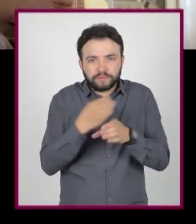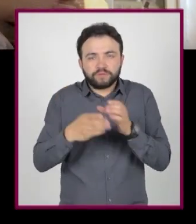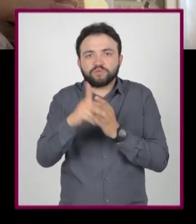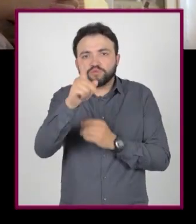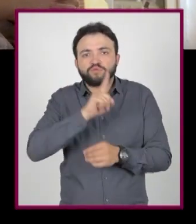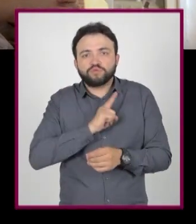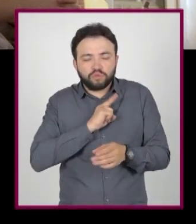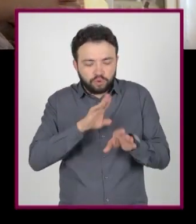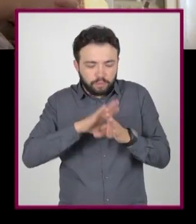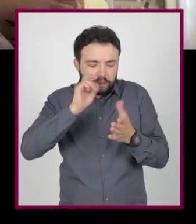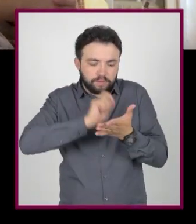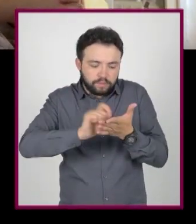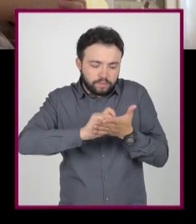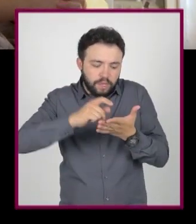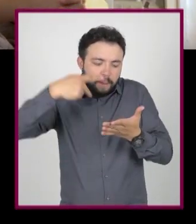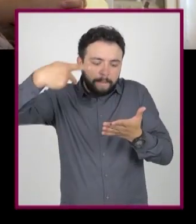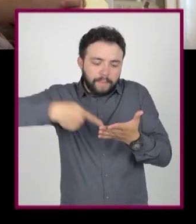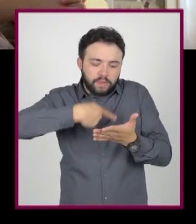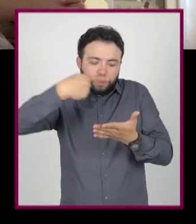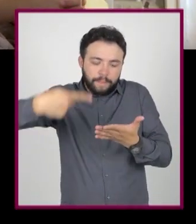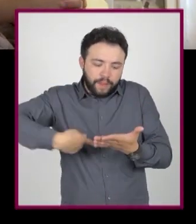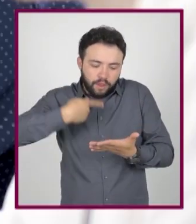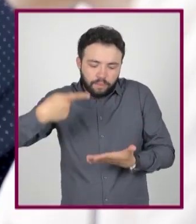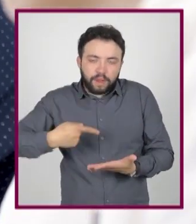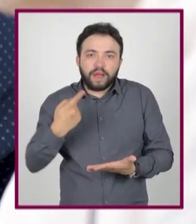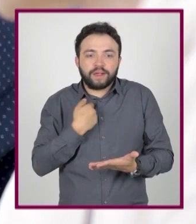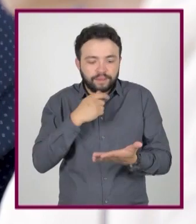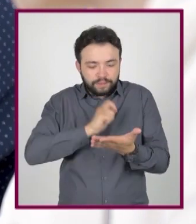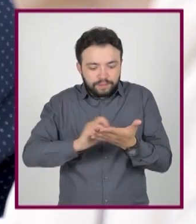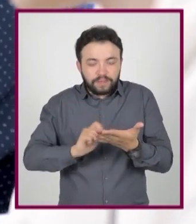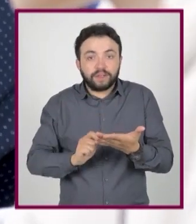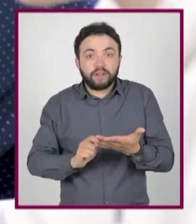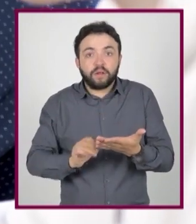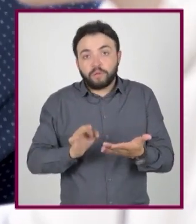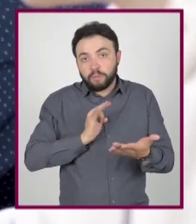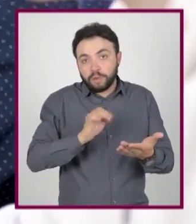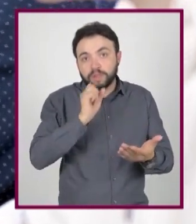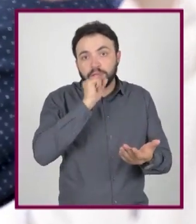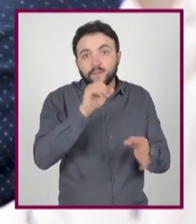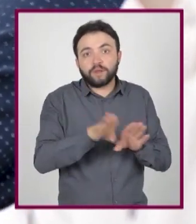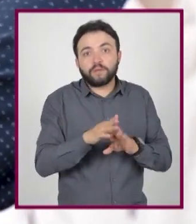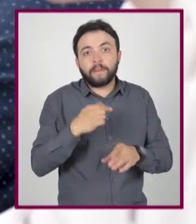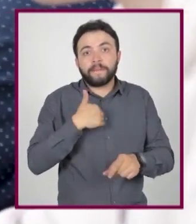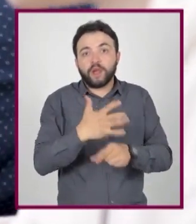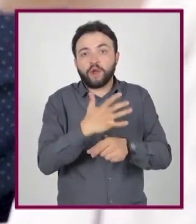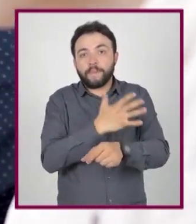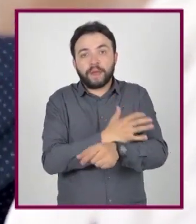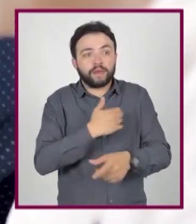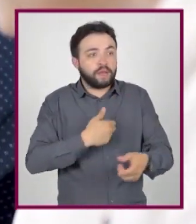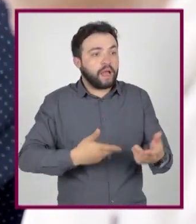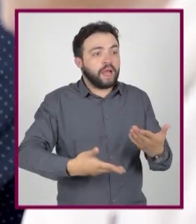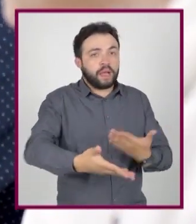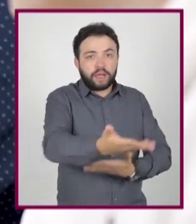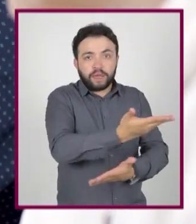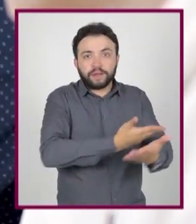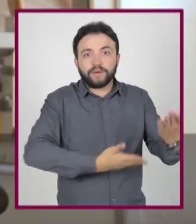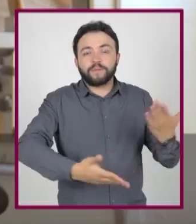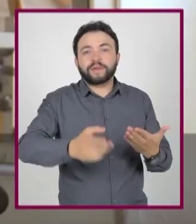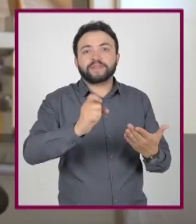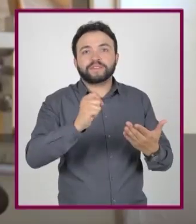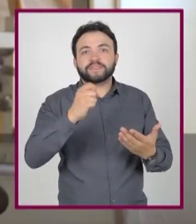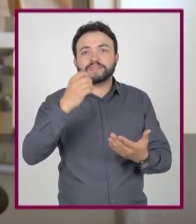información. E intercambiar estos exámenes que diseñamos con las y los compañeros puede ayudar a reafirmar lo que ya sabemos.